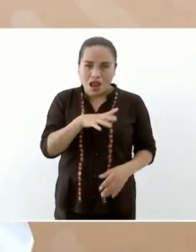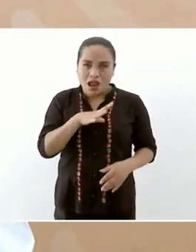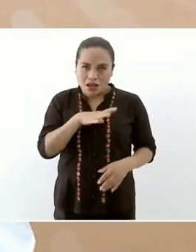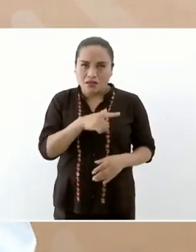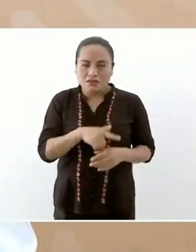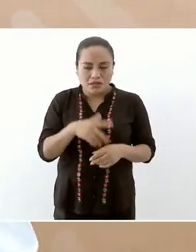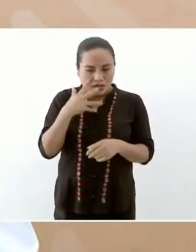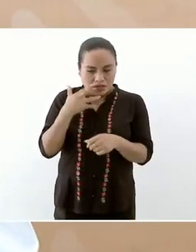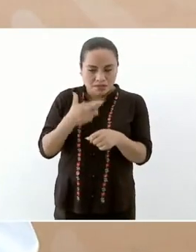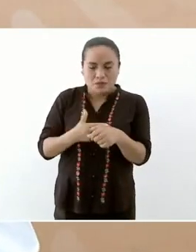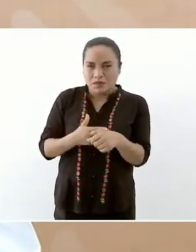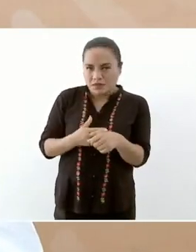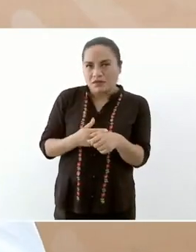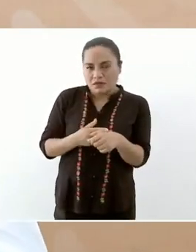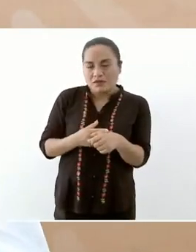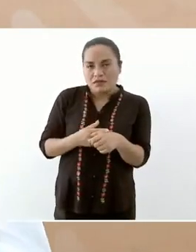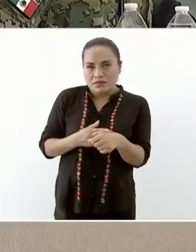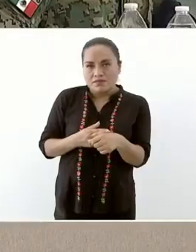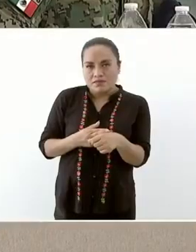van a ser